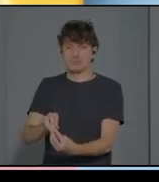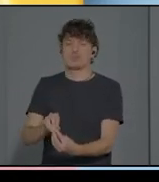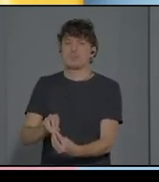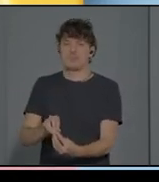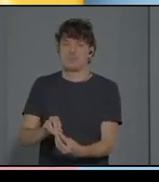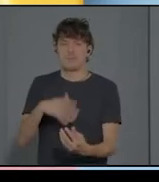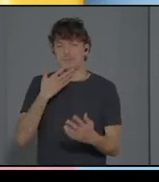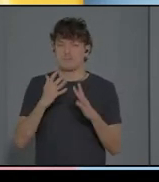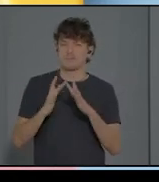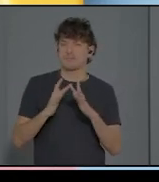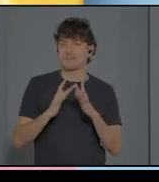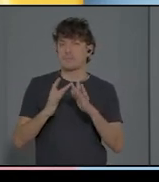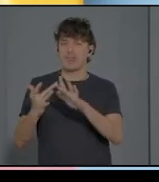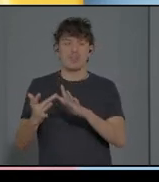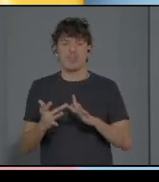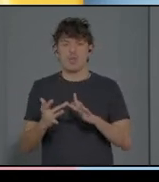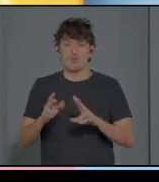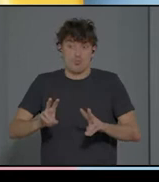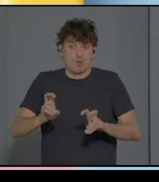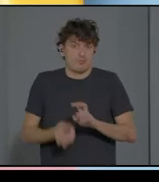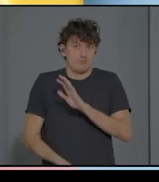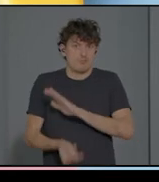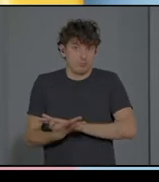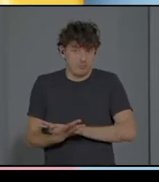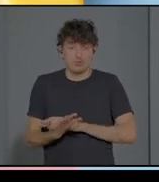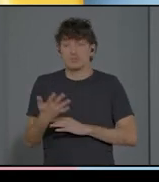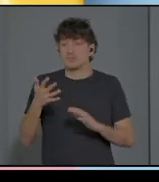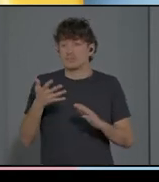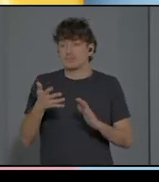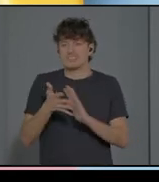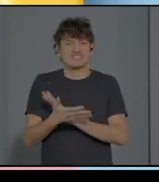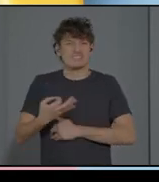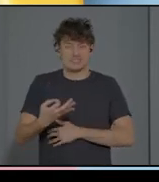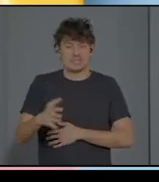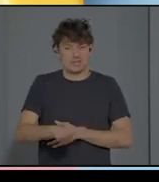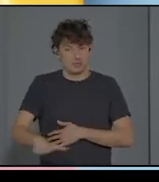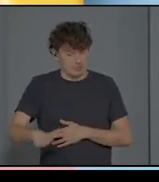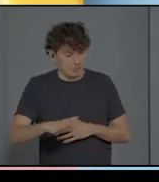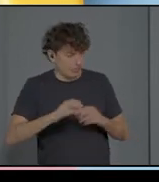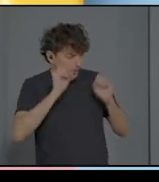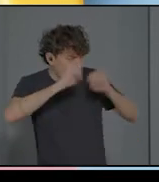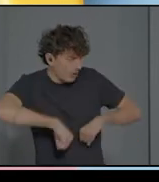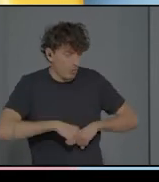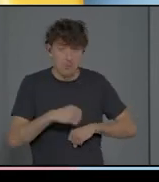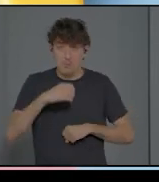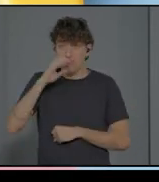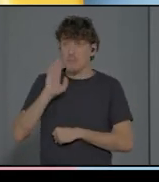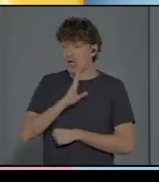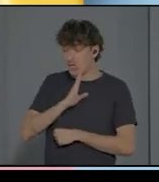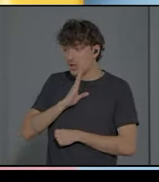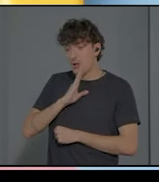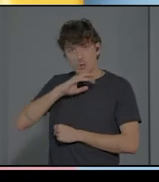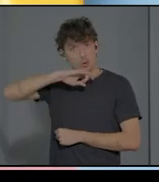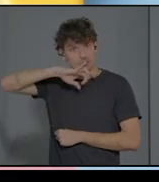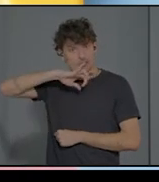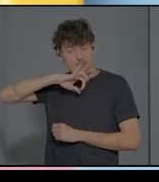decir, que el niño está de acuerdo, perfecto, la madre está contenta, porque entiende que el niño está trabajando con ella. Por